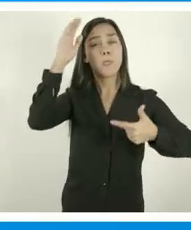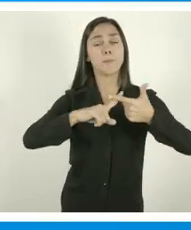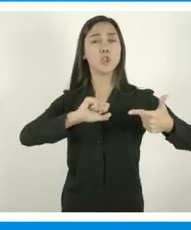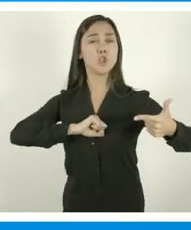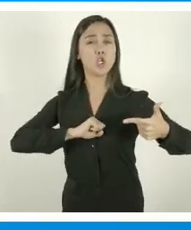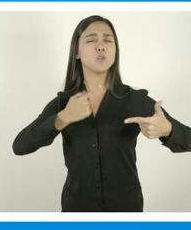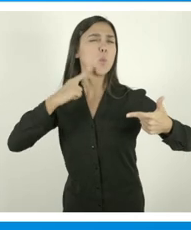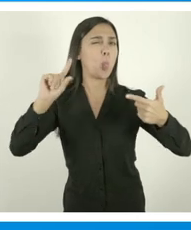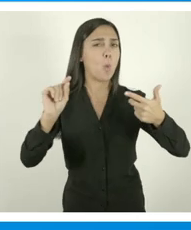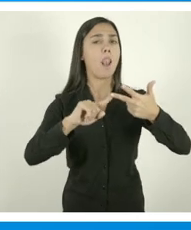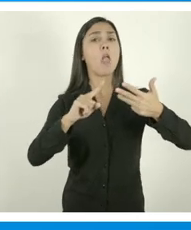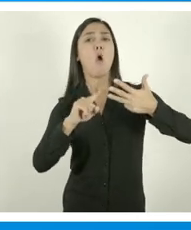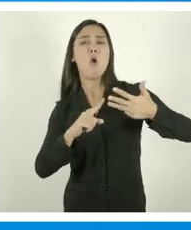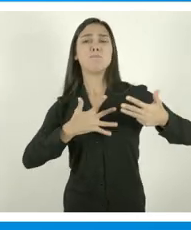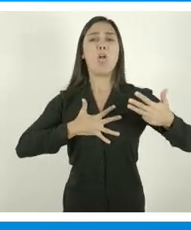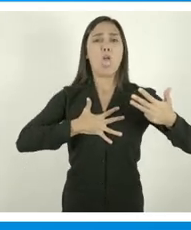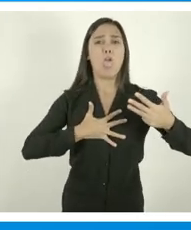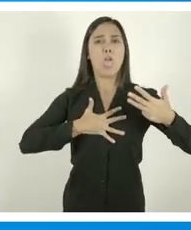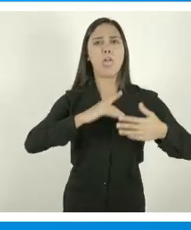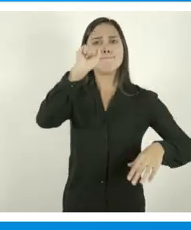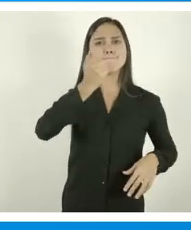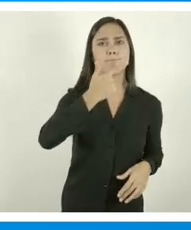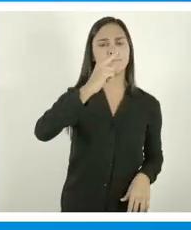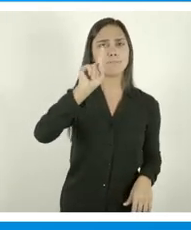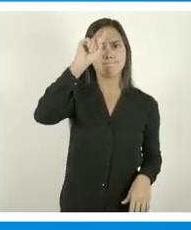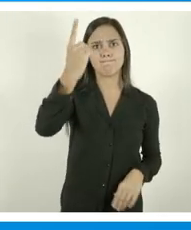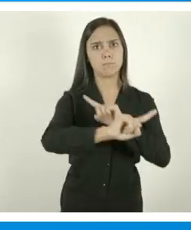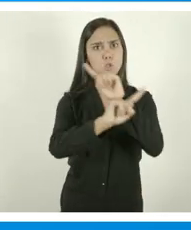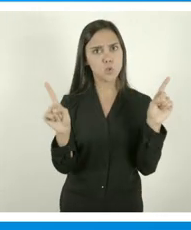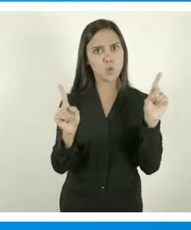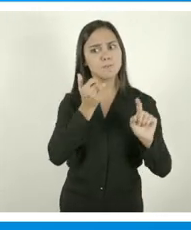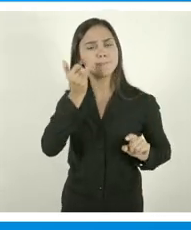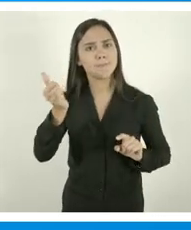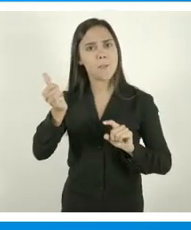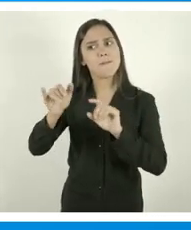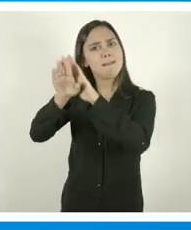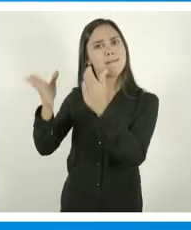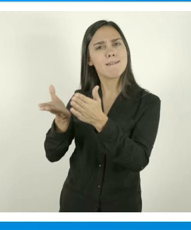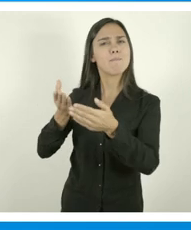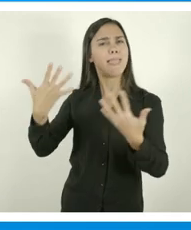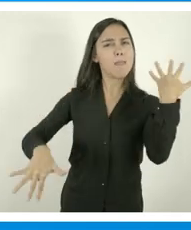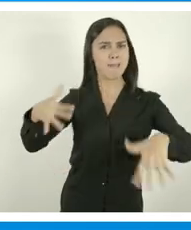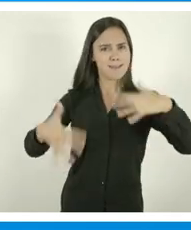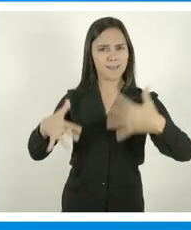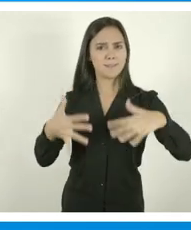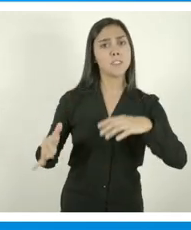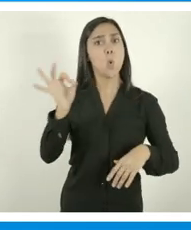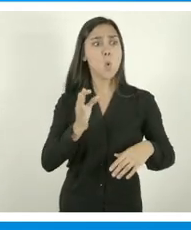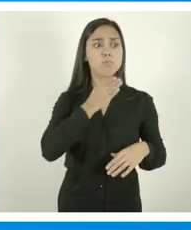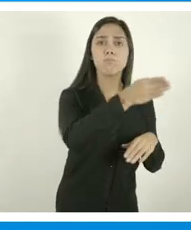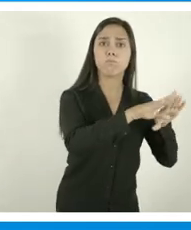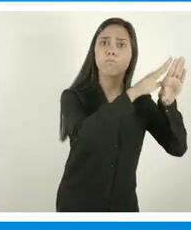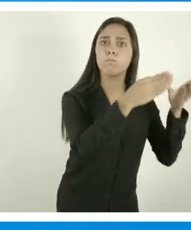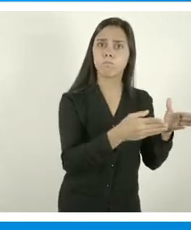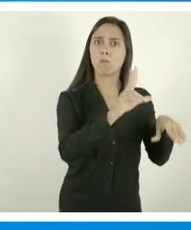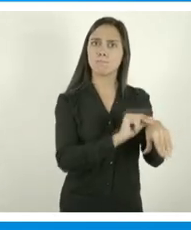tenés fiebre, tos, dolor de garganta o dificultad para respirar, no te automediques. Llama a tu servicio de emergencias o, como última